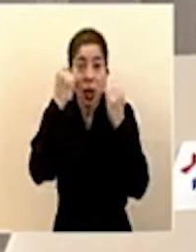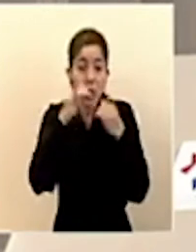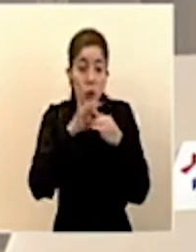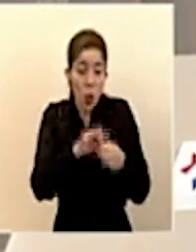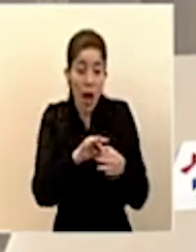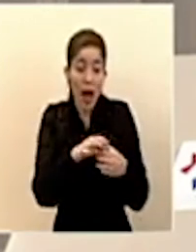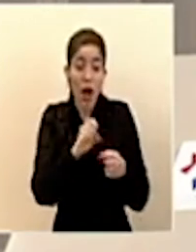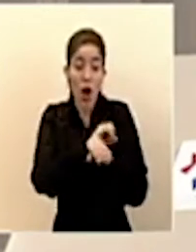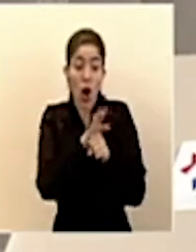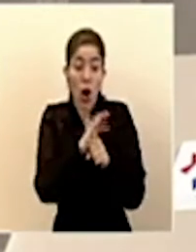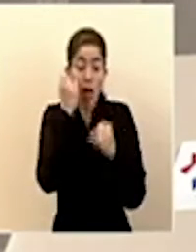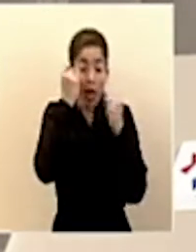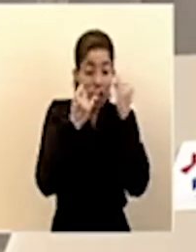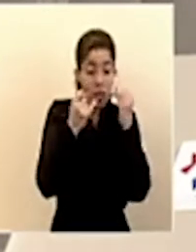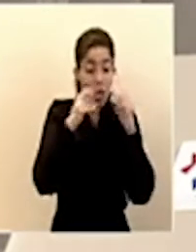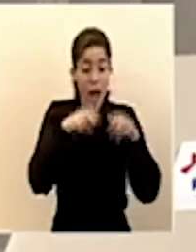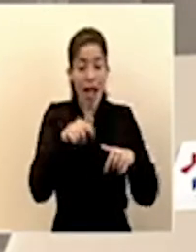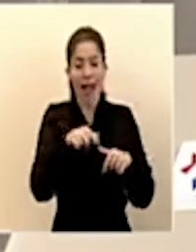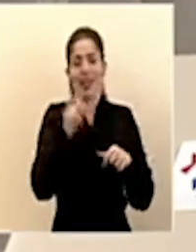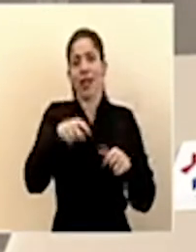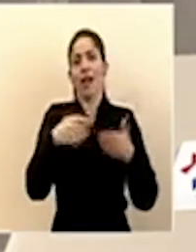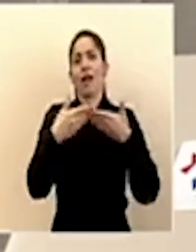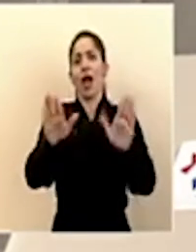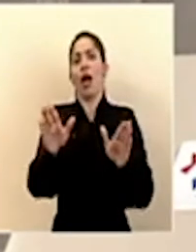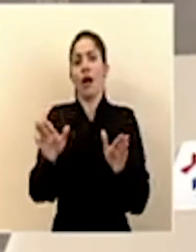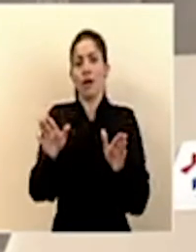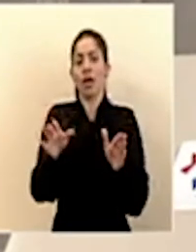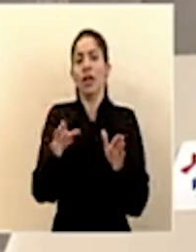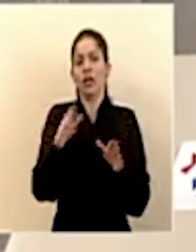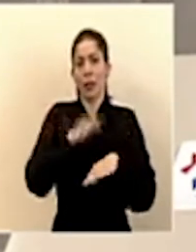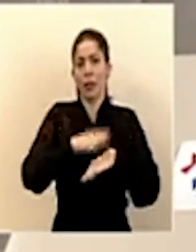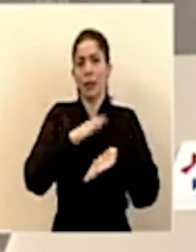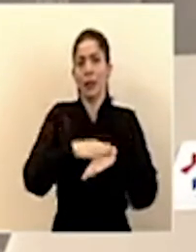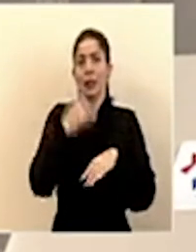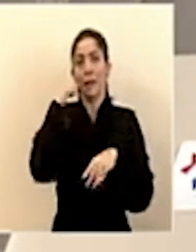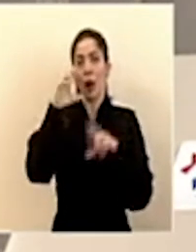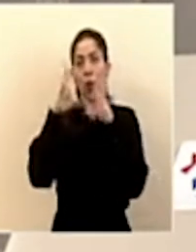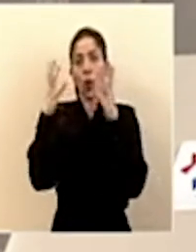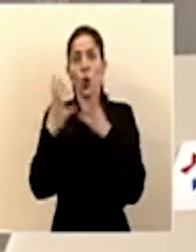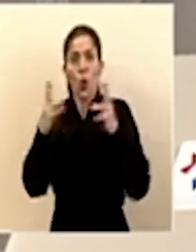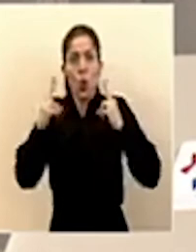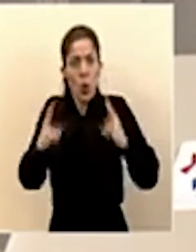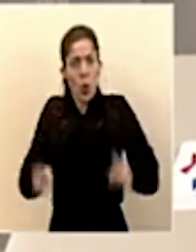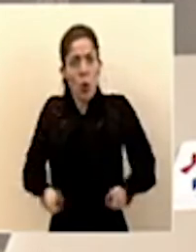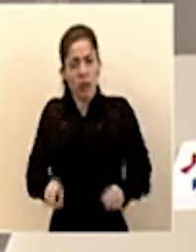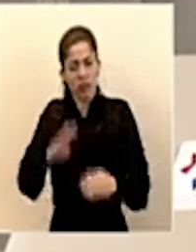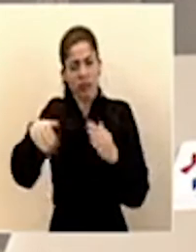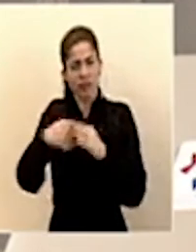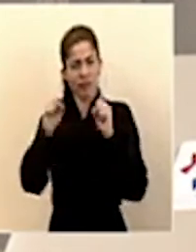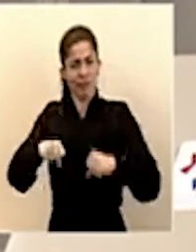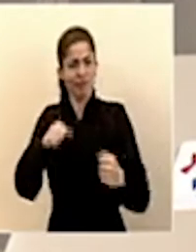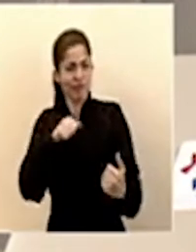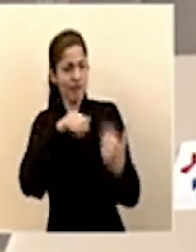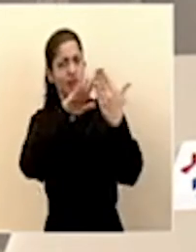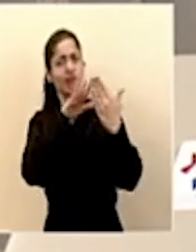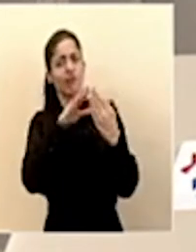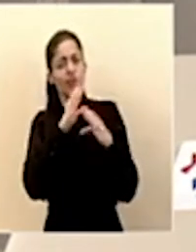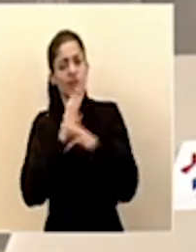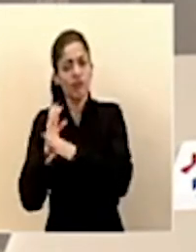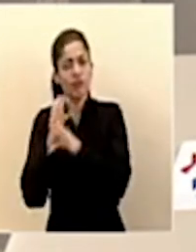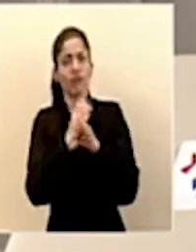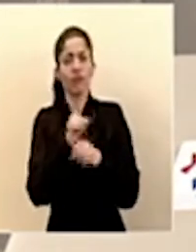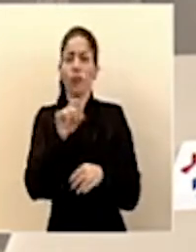-19 sea abierta, para que podamos como planeta, como humanidad, afrontar y cuidarnos de una manera